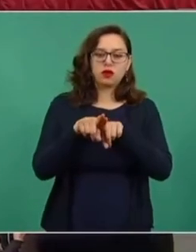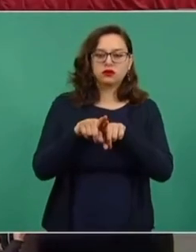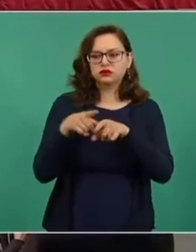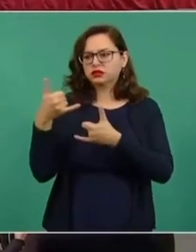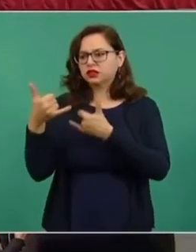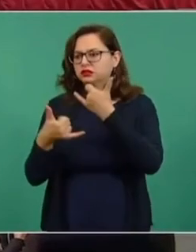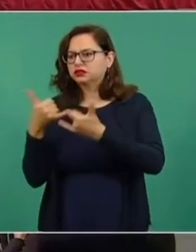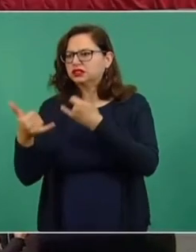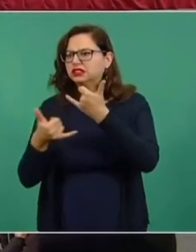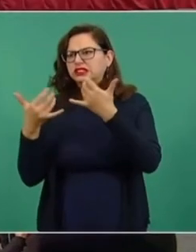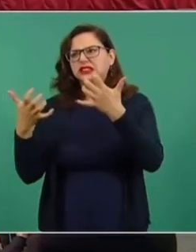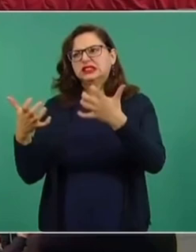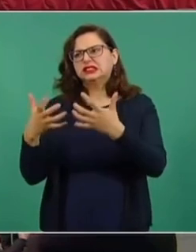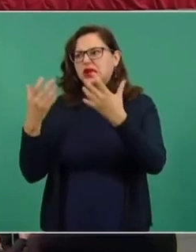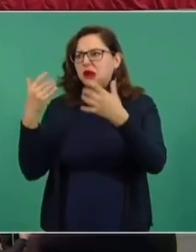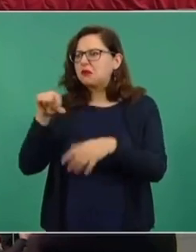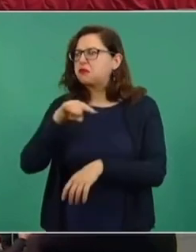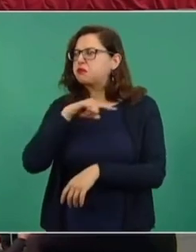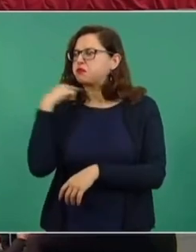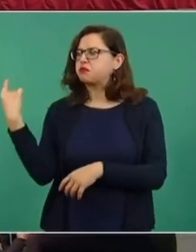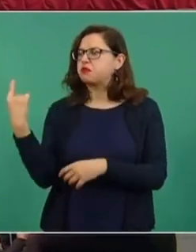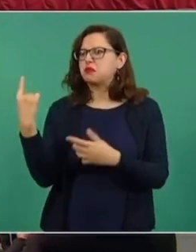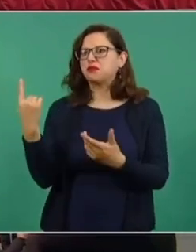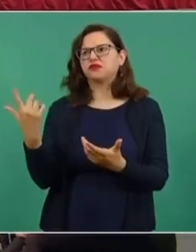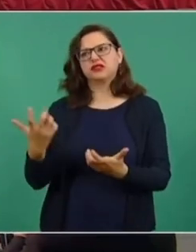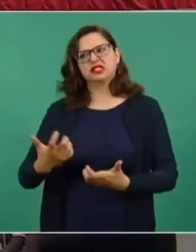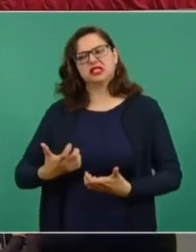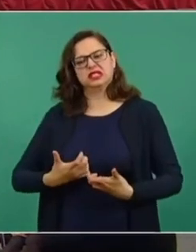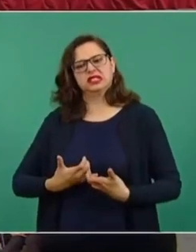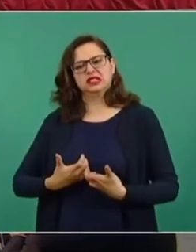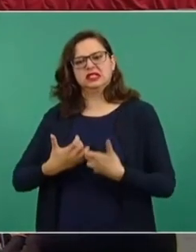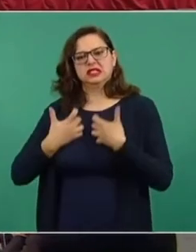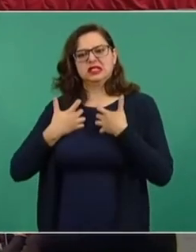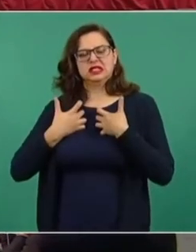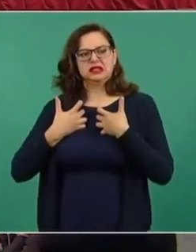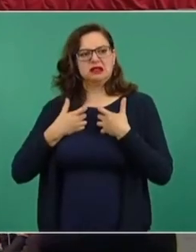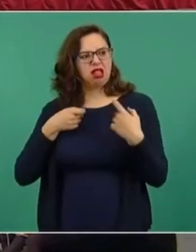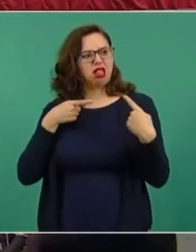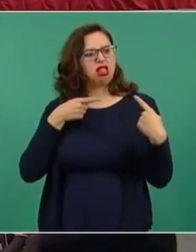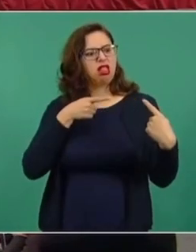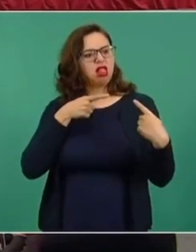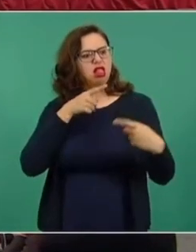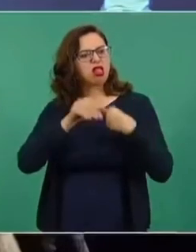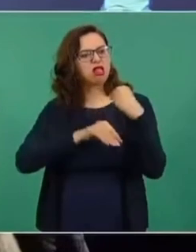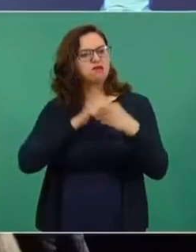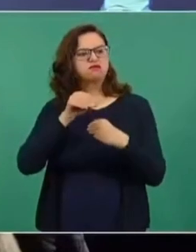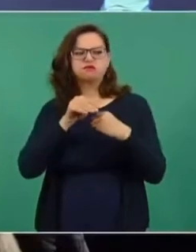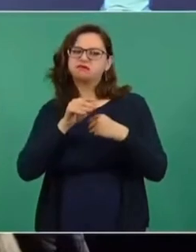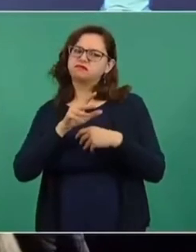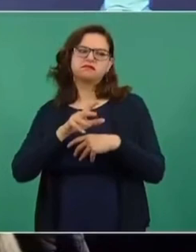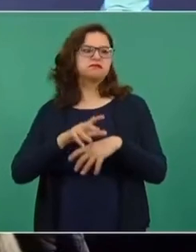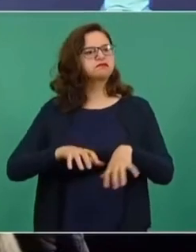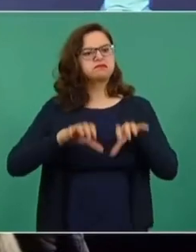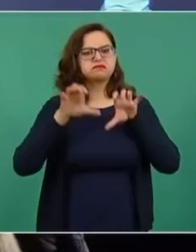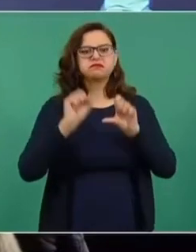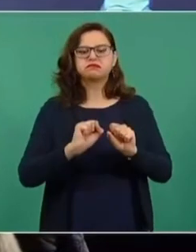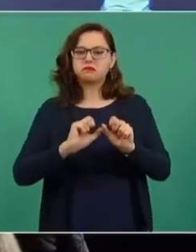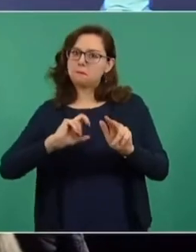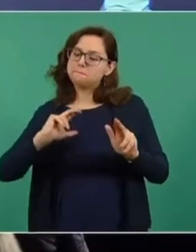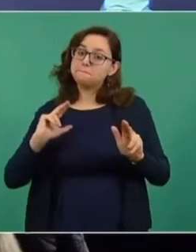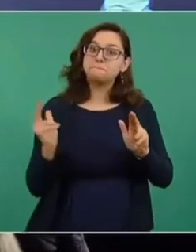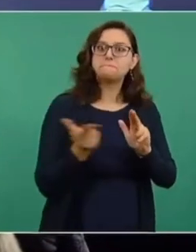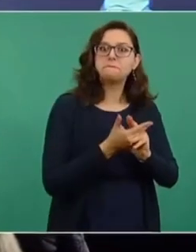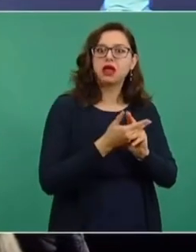recriminaciones mutuas entre ambos, uno de los hermanos asesina al otro, desafortunadamente ya está